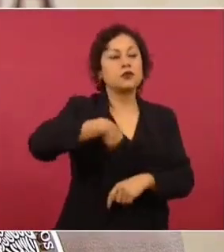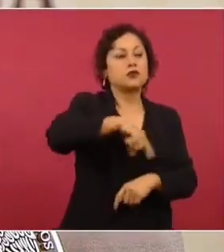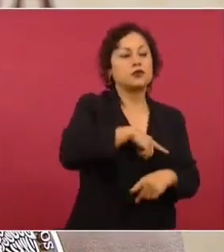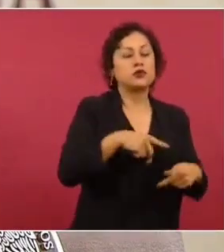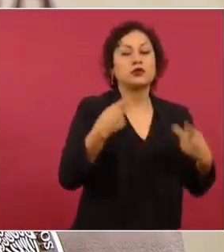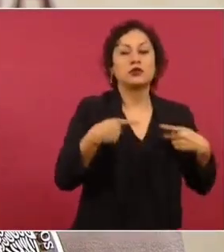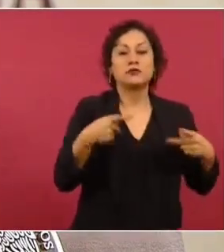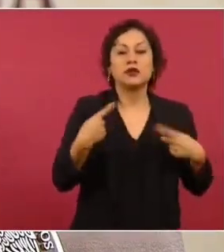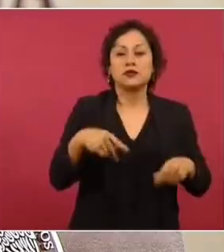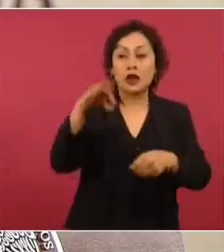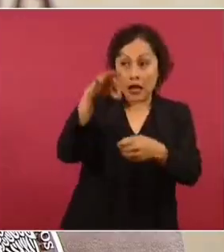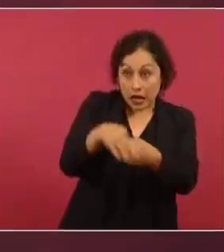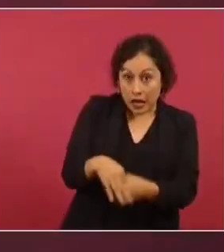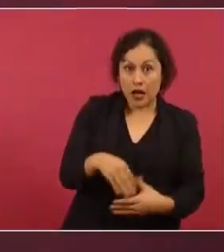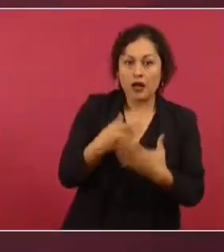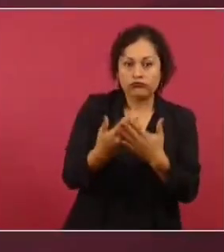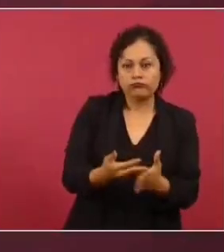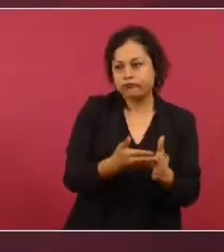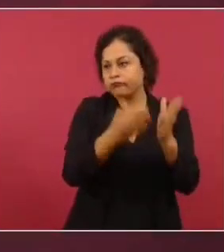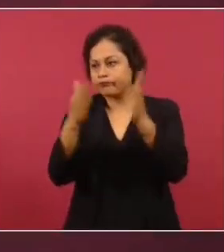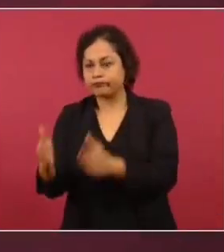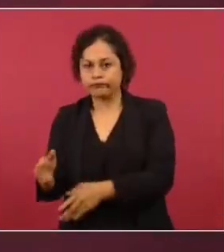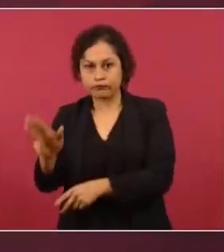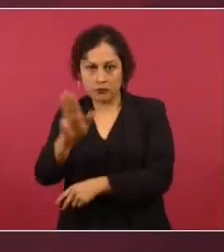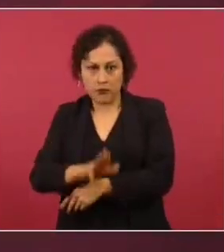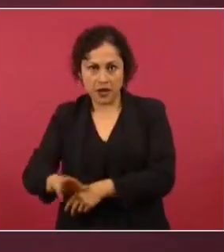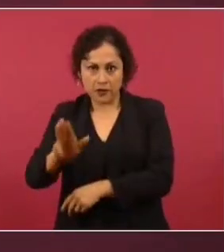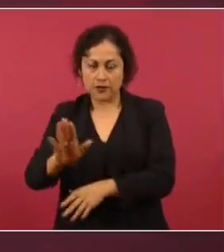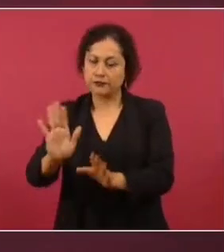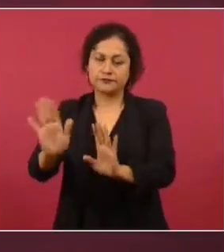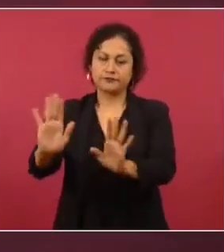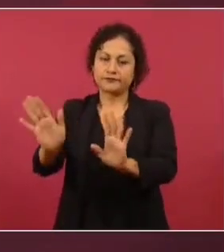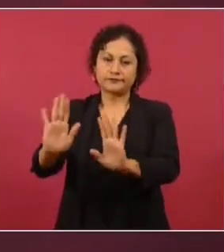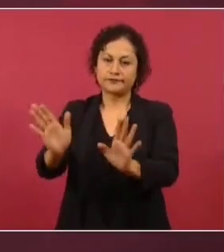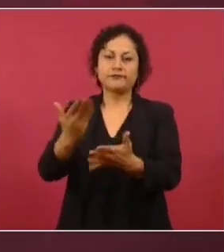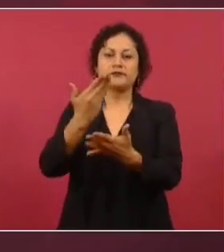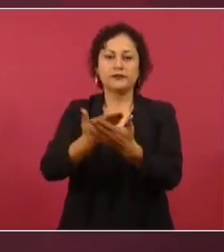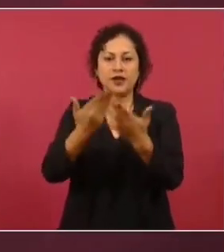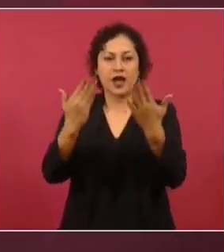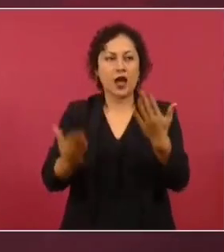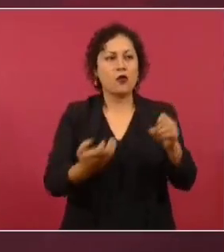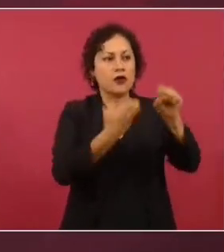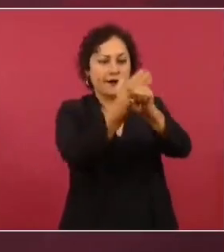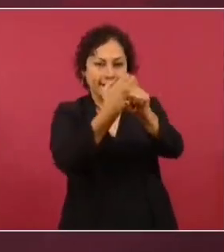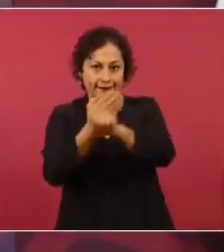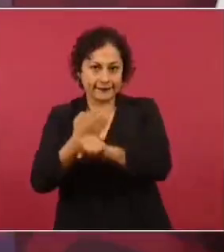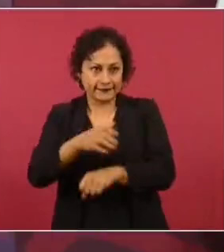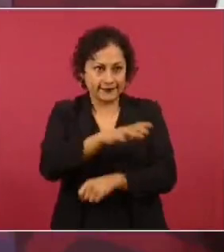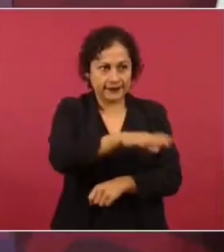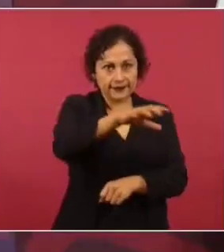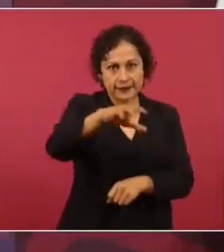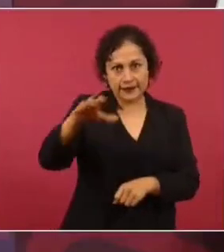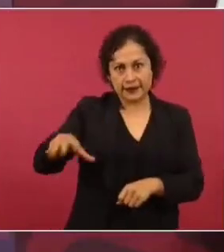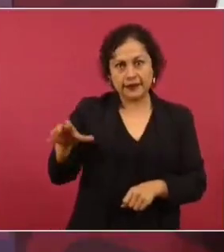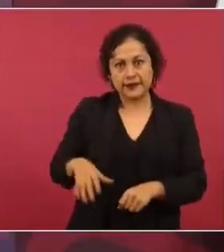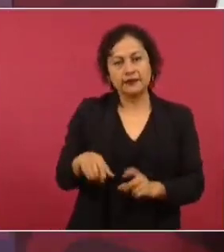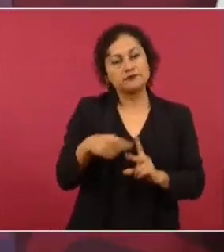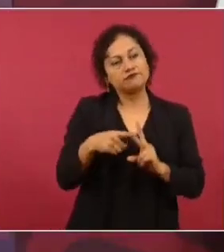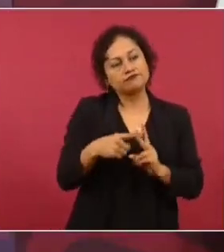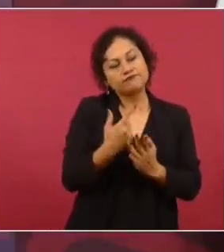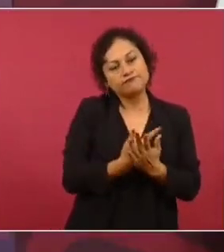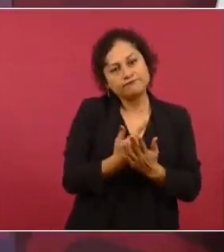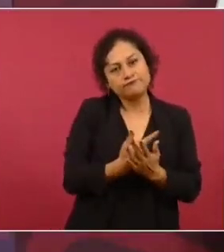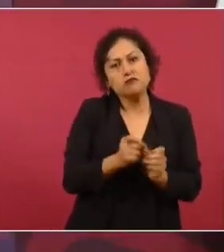se realicen los cómputos distritales, pues ahora los cómputos distritales van a iniciar al momento que inicie la